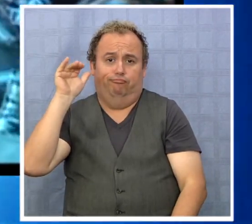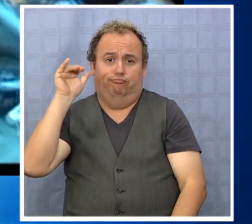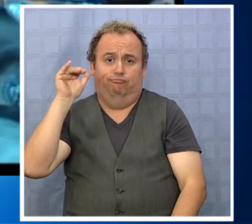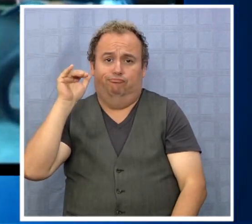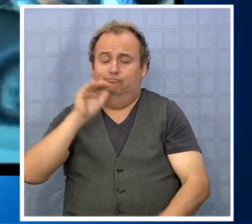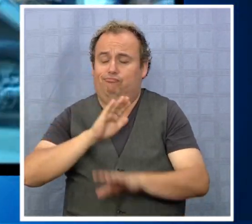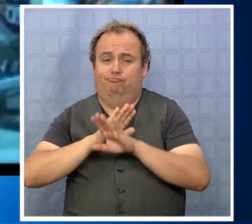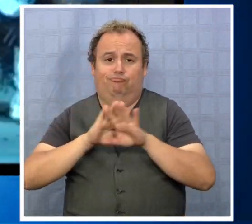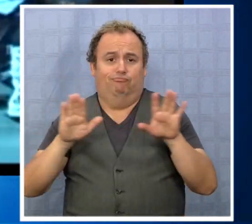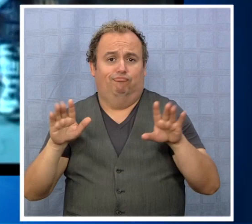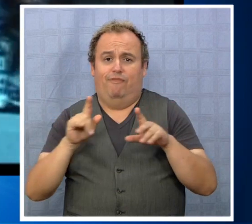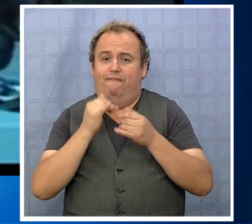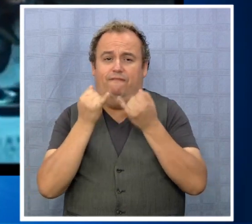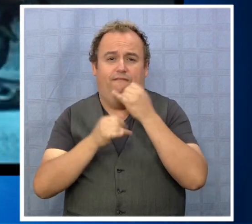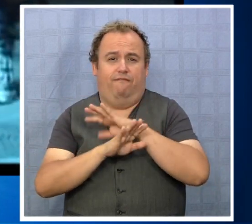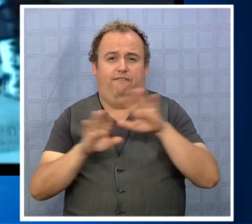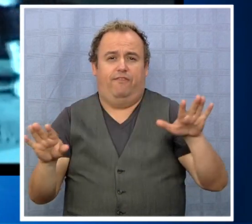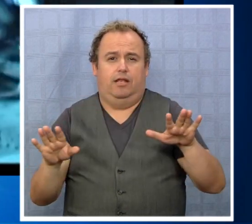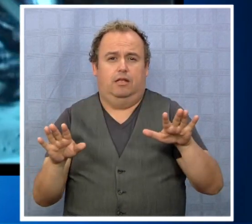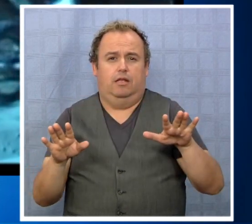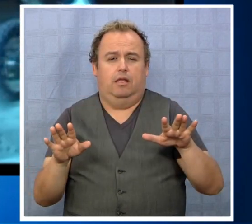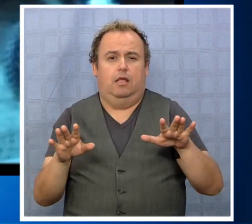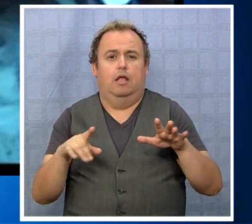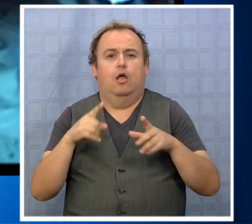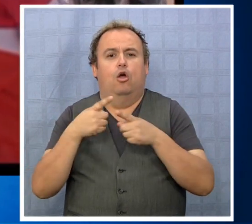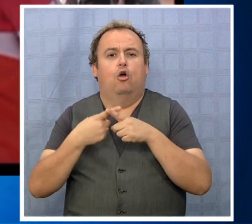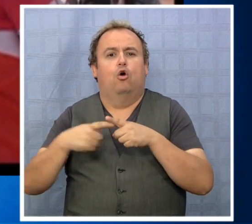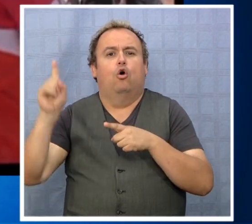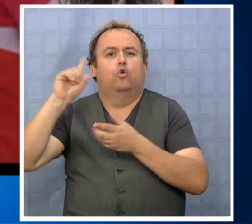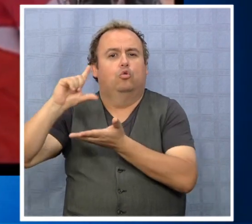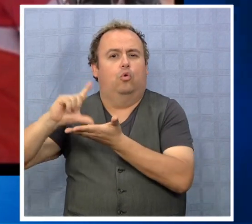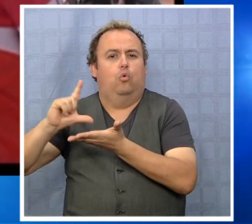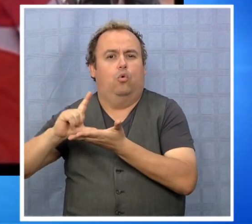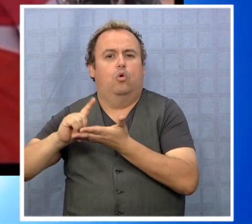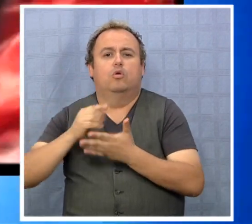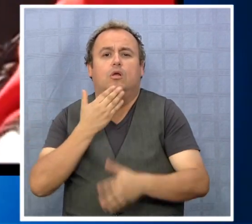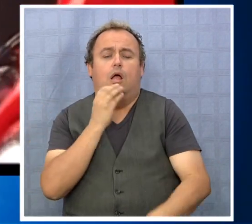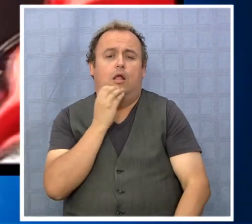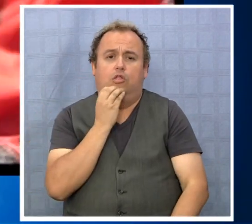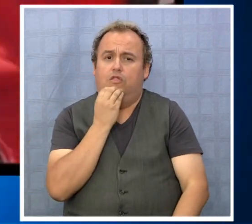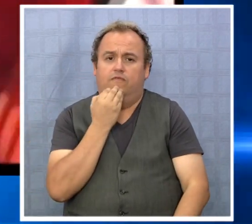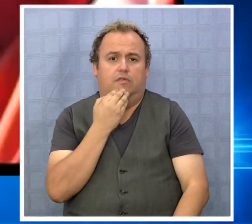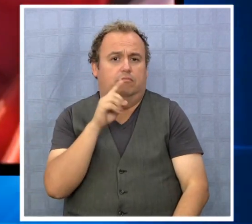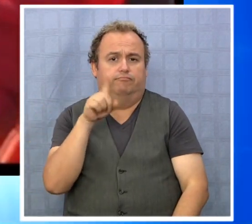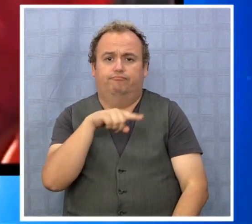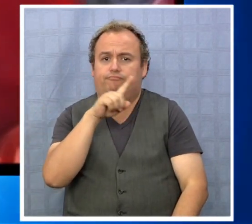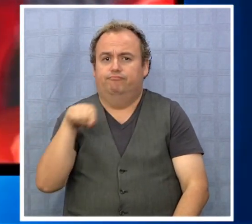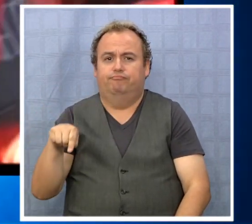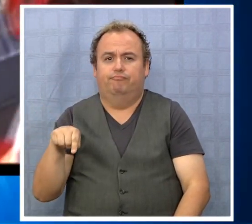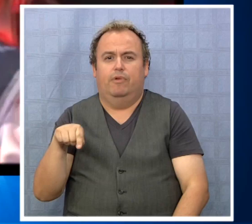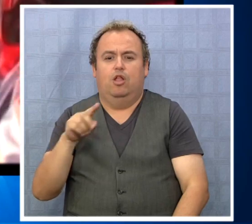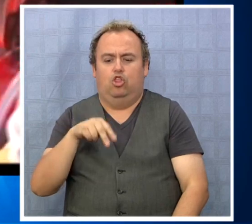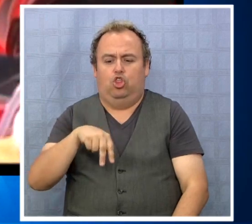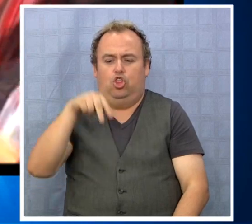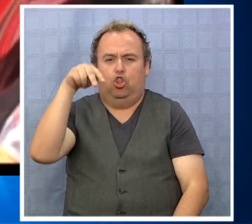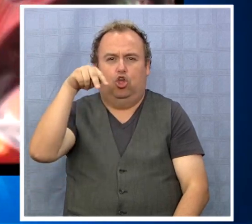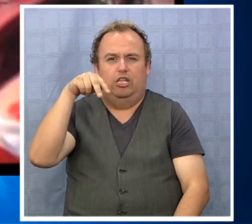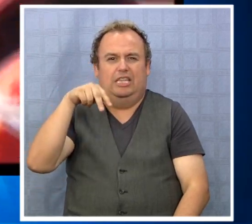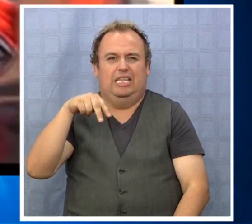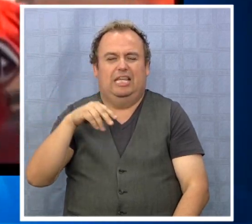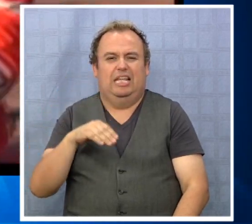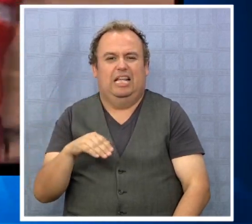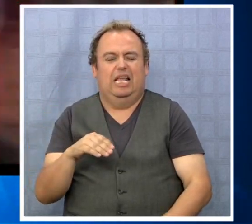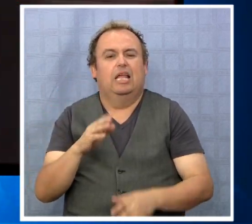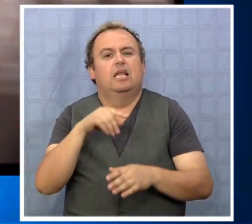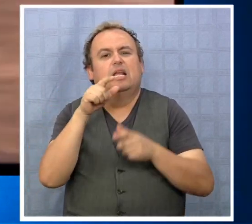Dakar, quedando fuera del circuito al igual que Antofagasta. En el Norte Grande solo integran el recorrido las